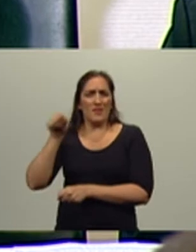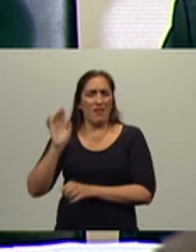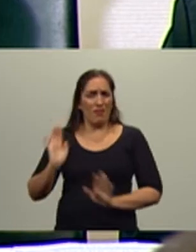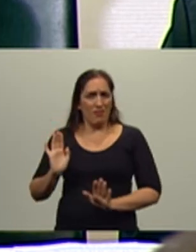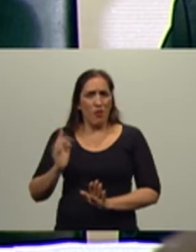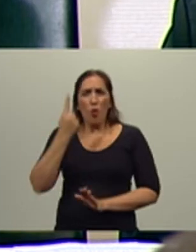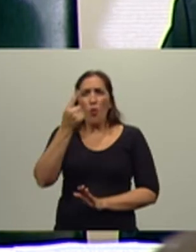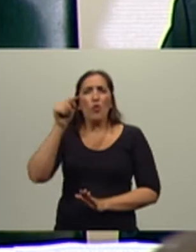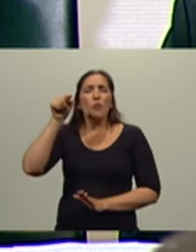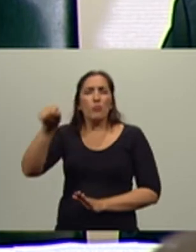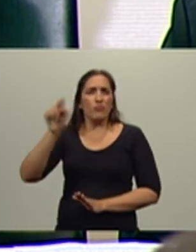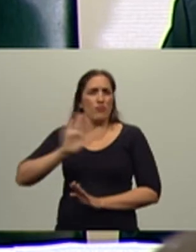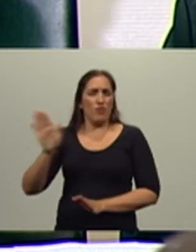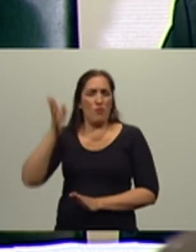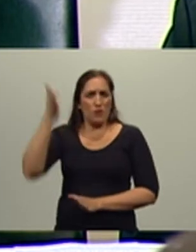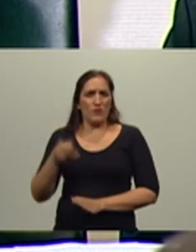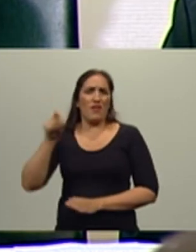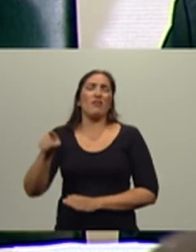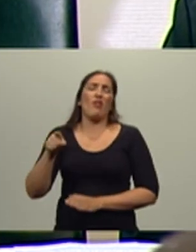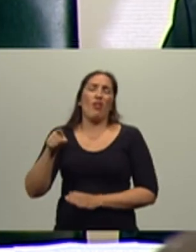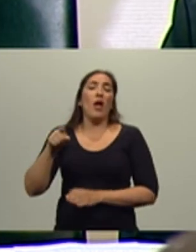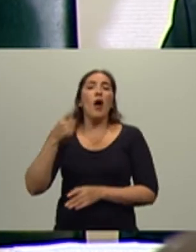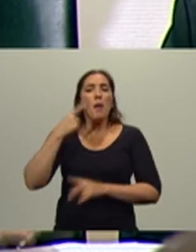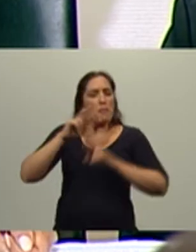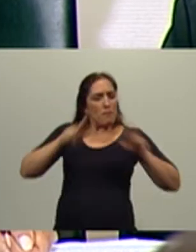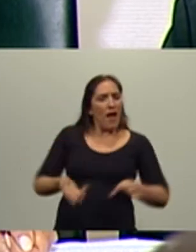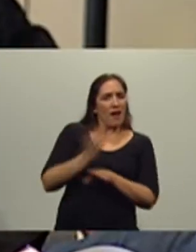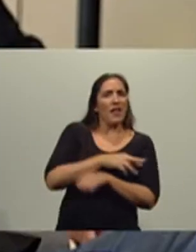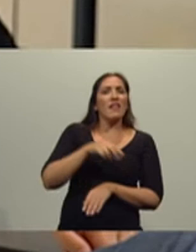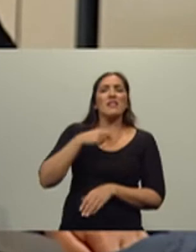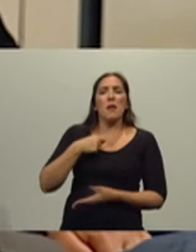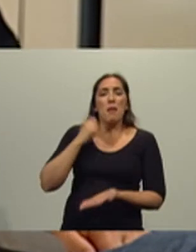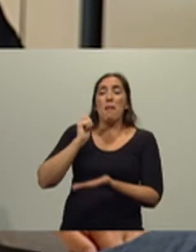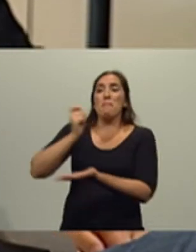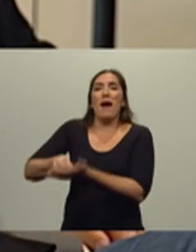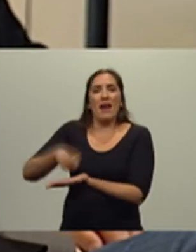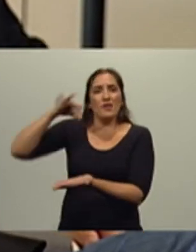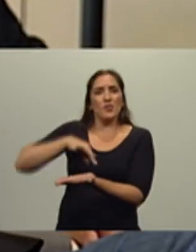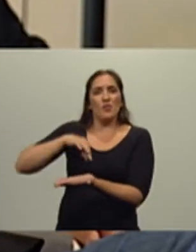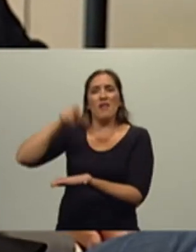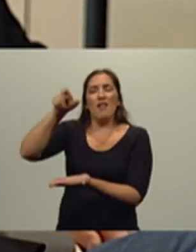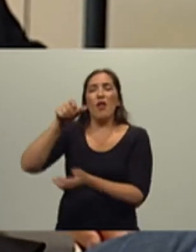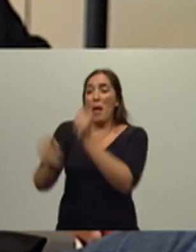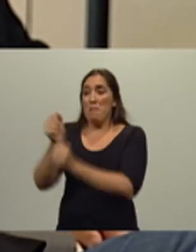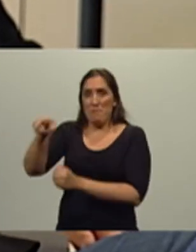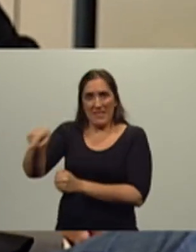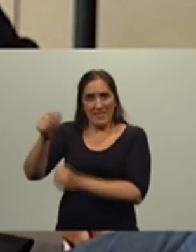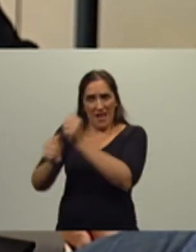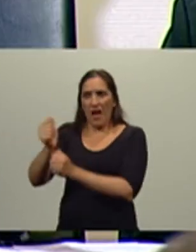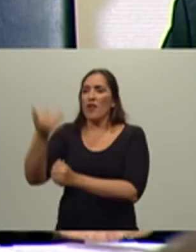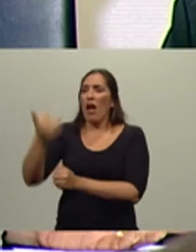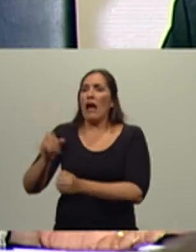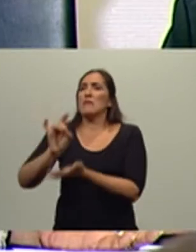tuvimos un punto de desocupación sostenido por el plan Repro, que era pagar una parte de los salarios a los empresarios, a los